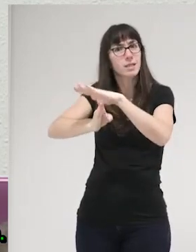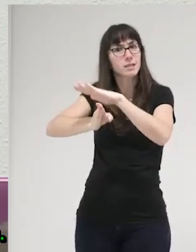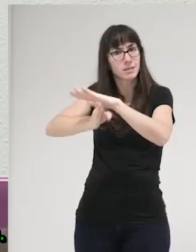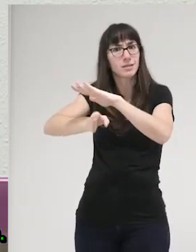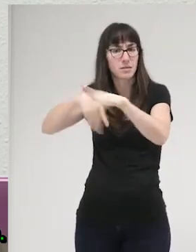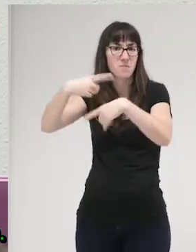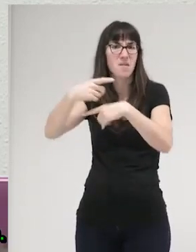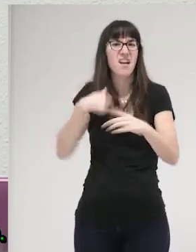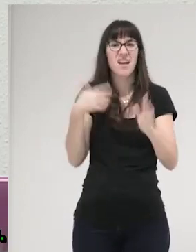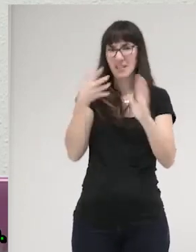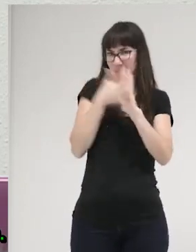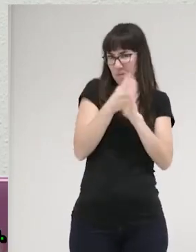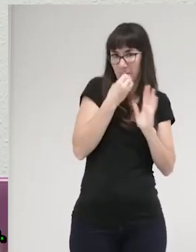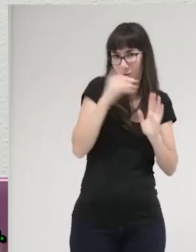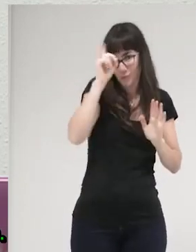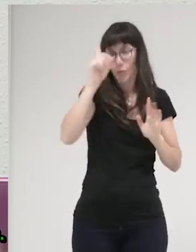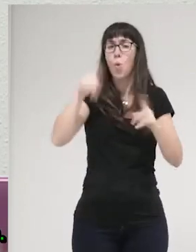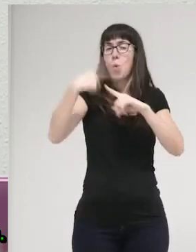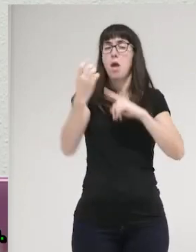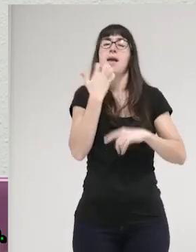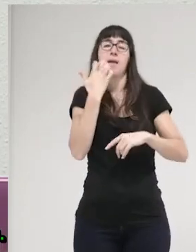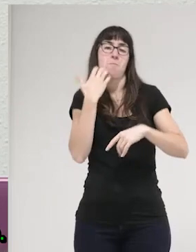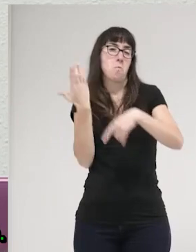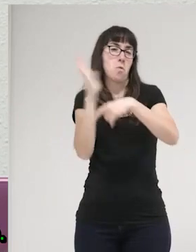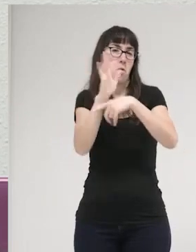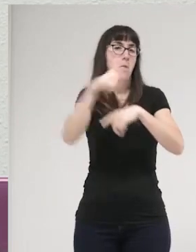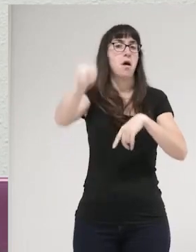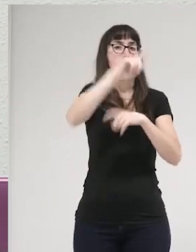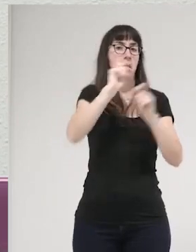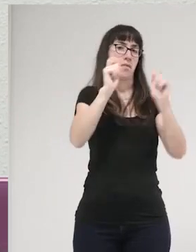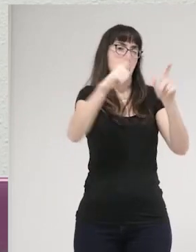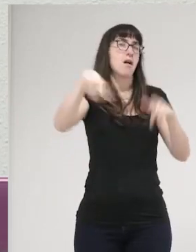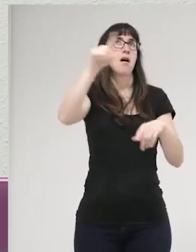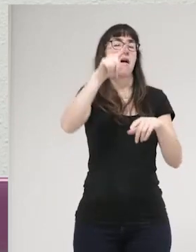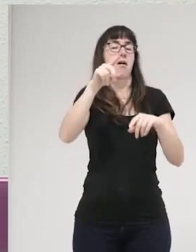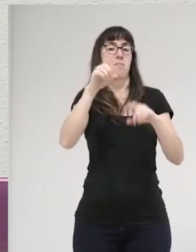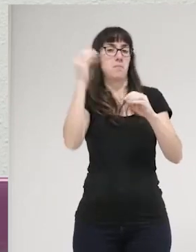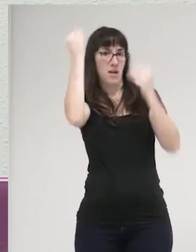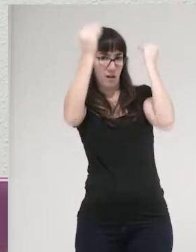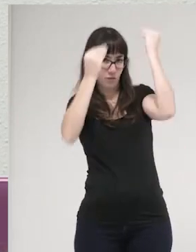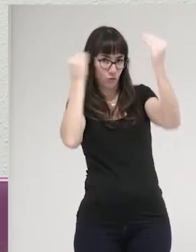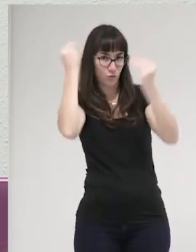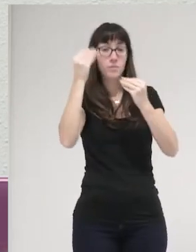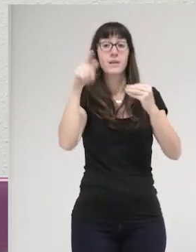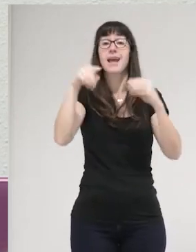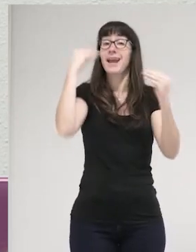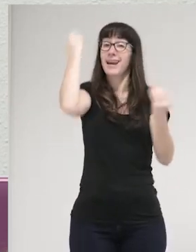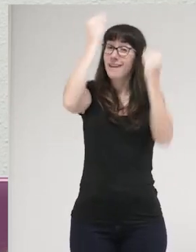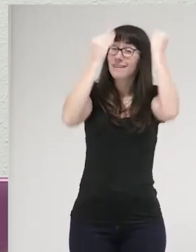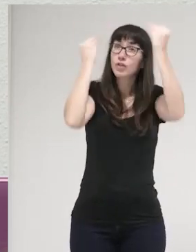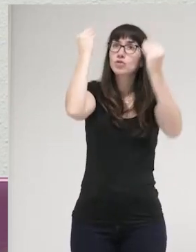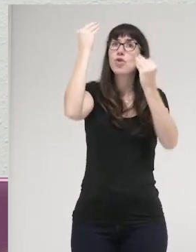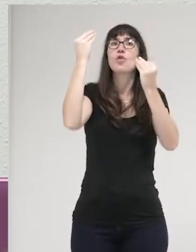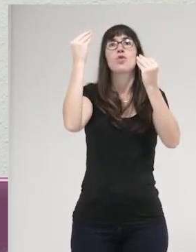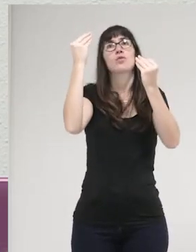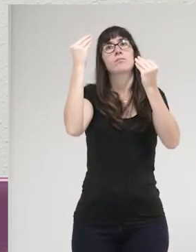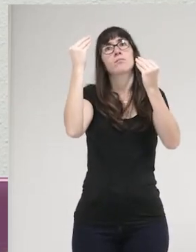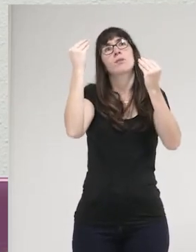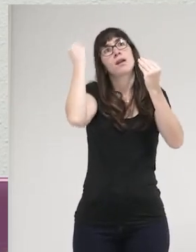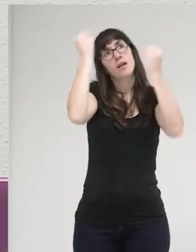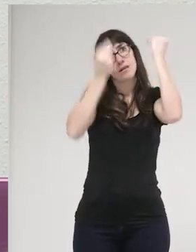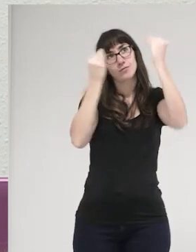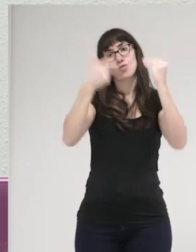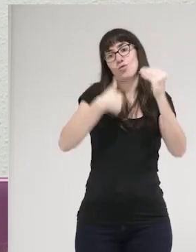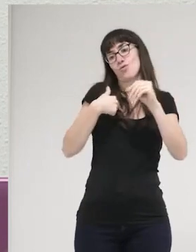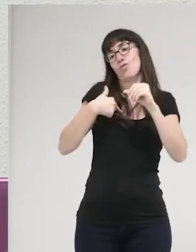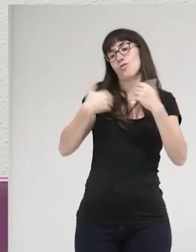ejemplos para que un poco vayamos reflexionando. También decir que todas estas reflexiones son reflexiones que